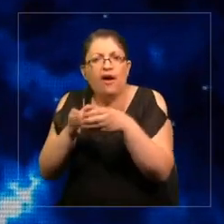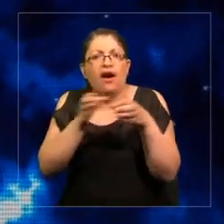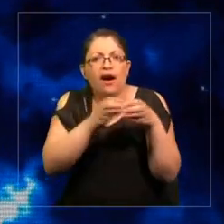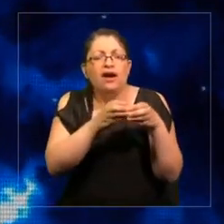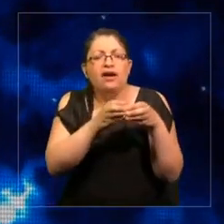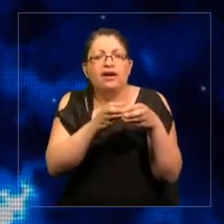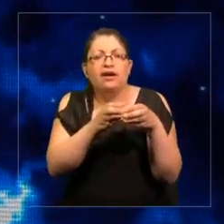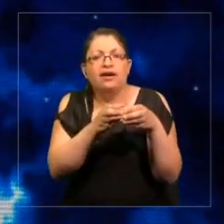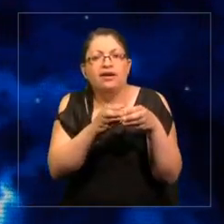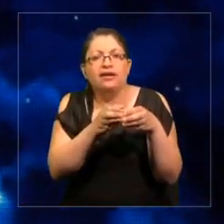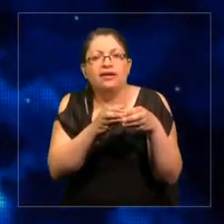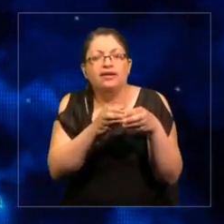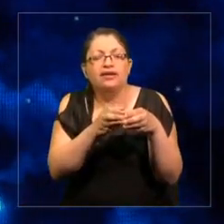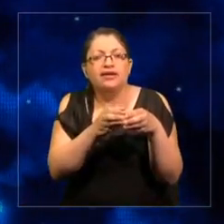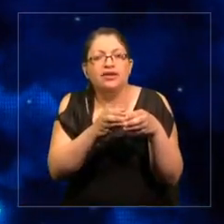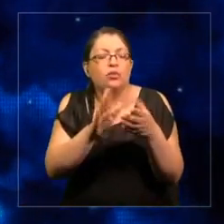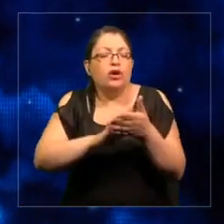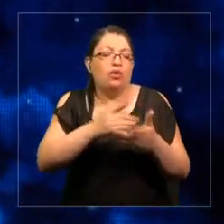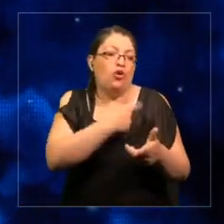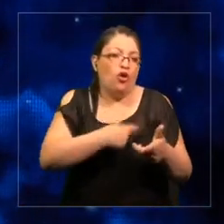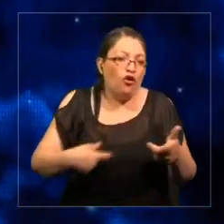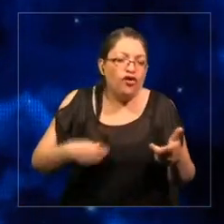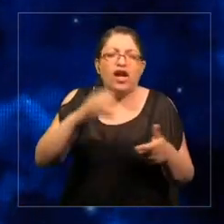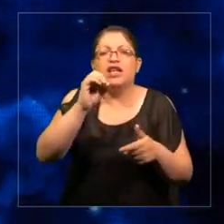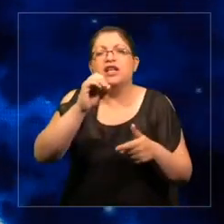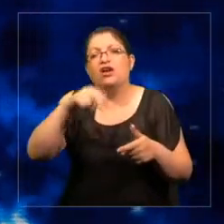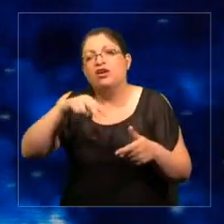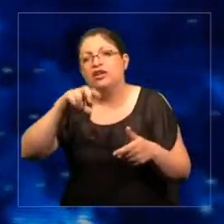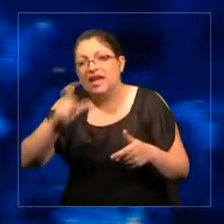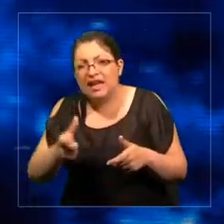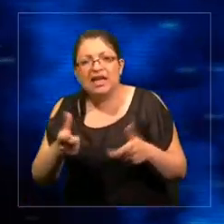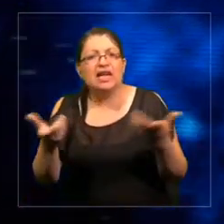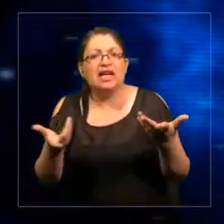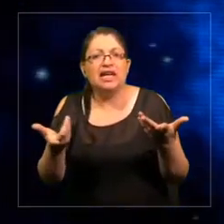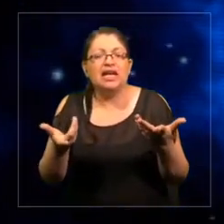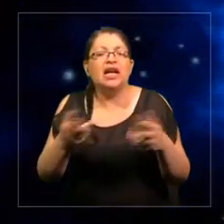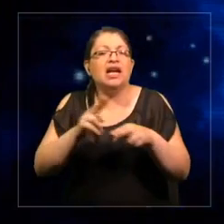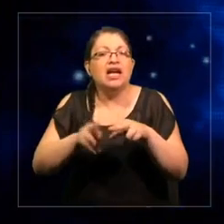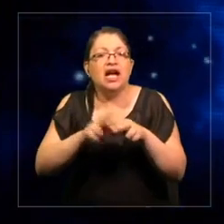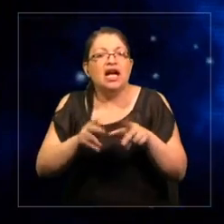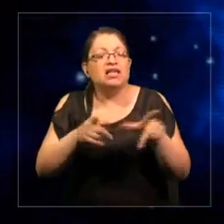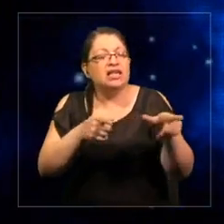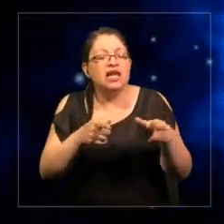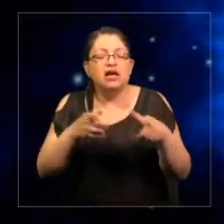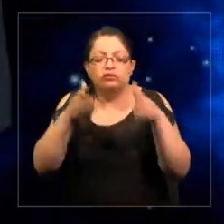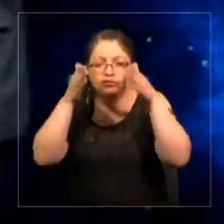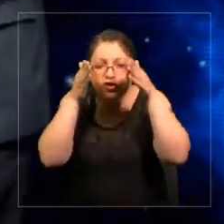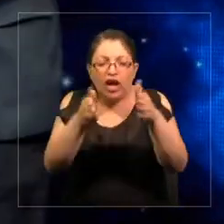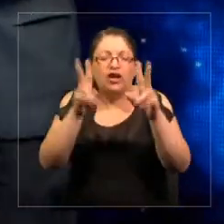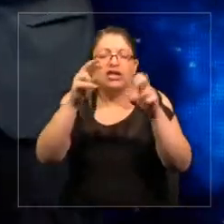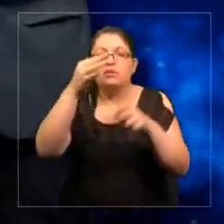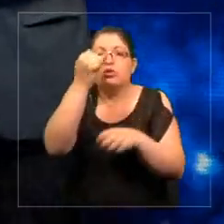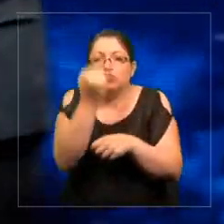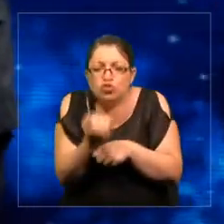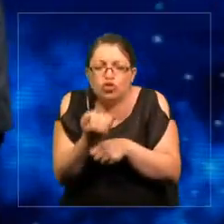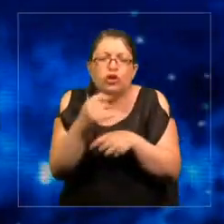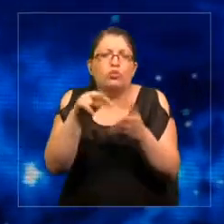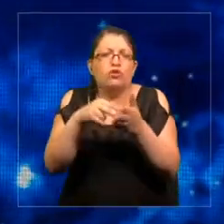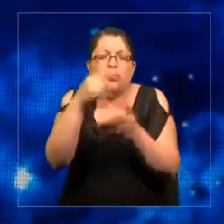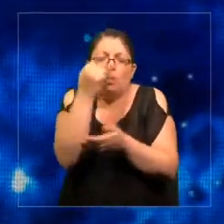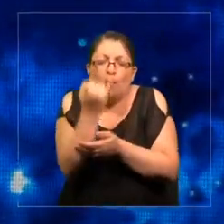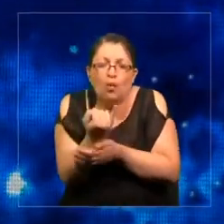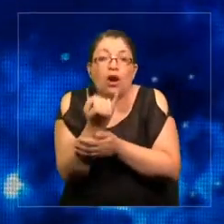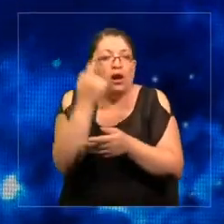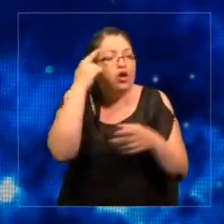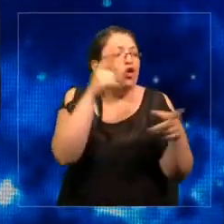gobiernos, ONGs, ONGs que están lidiando con la desnutrición, otras con la obesidad, pero no se